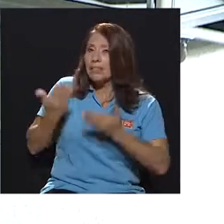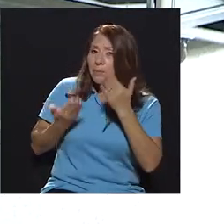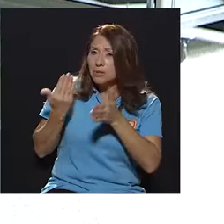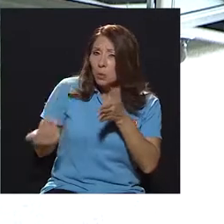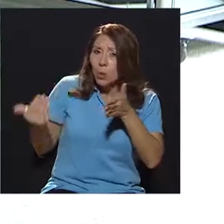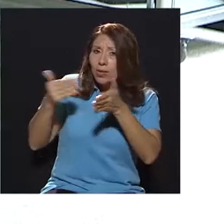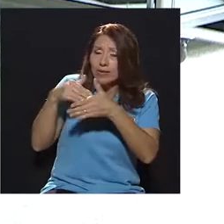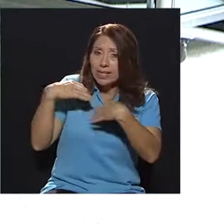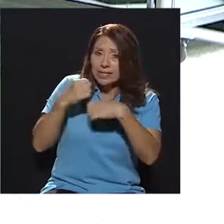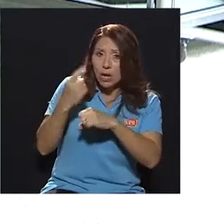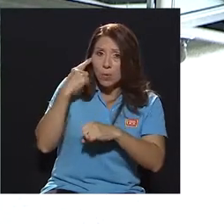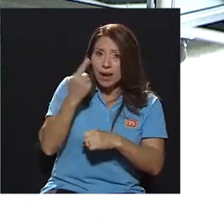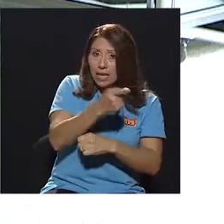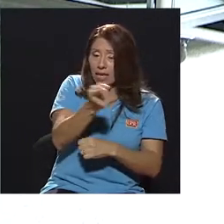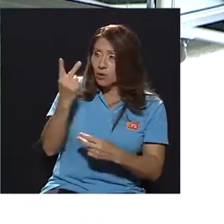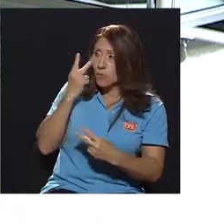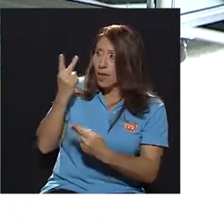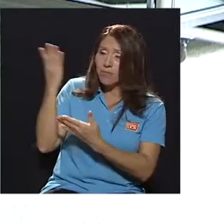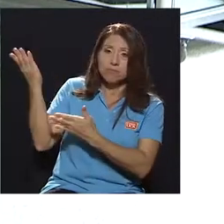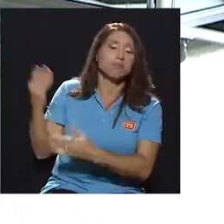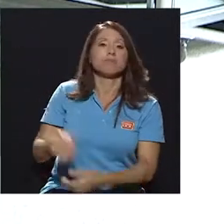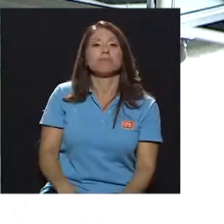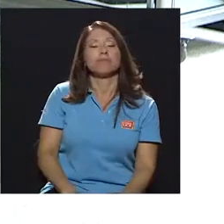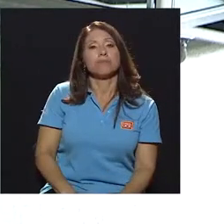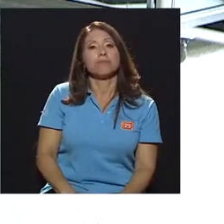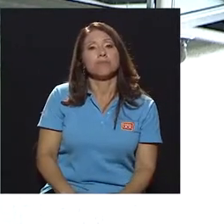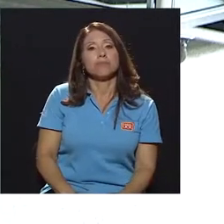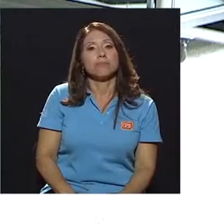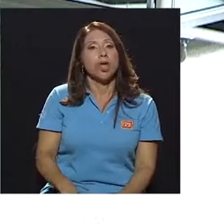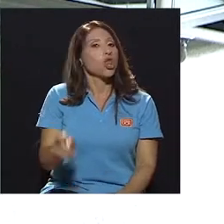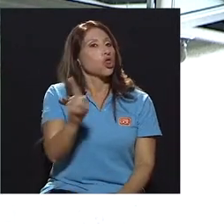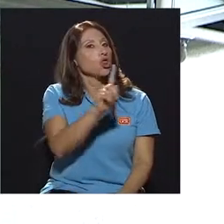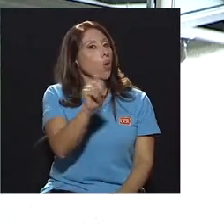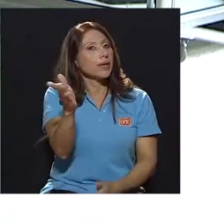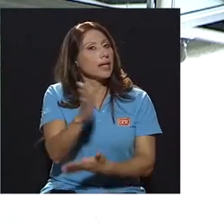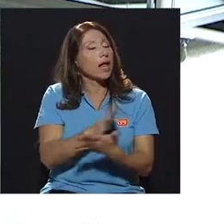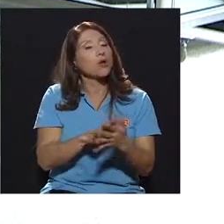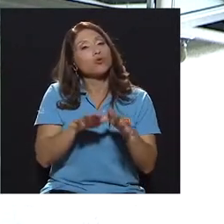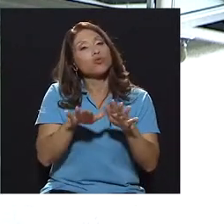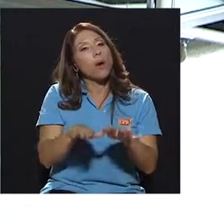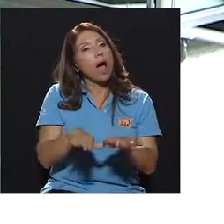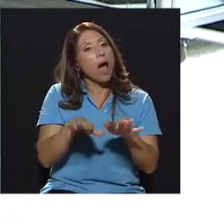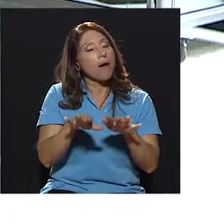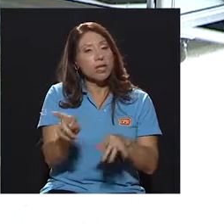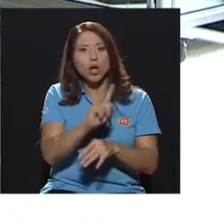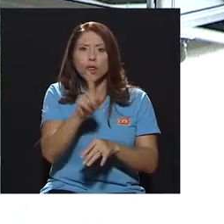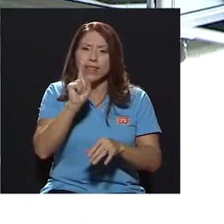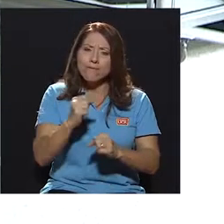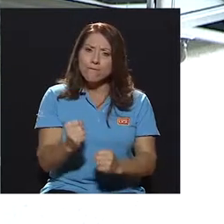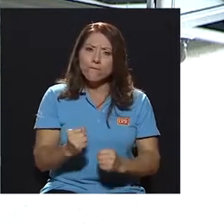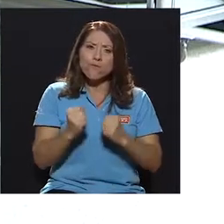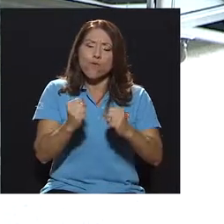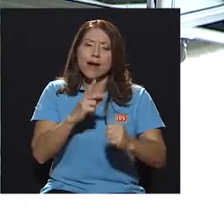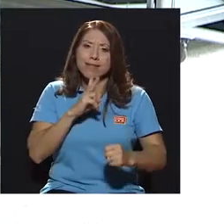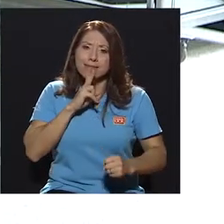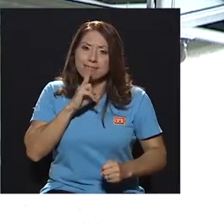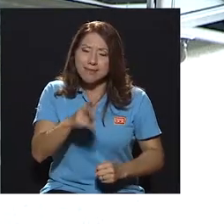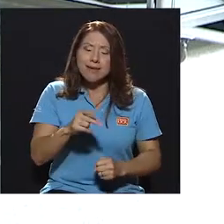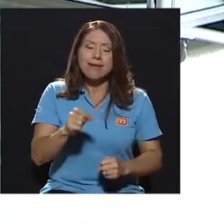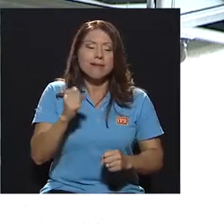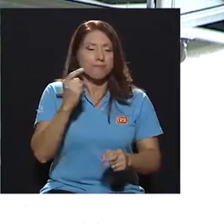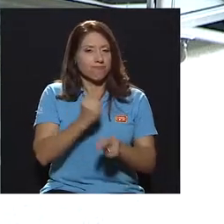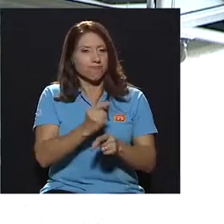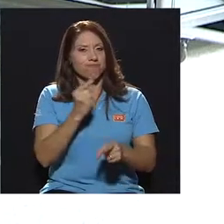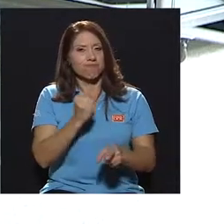volvemos a hacer la compresión para que en los hogares puedan ver la magnitud no es un ejercicio suave es una compresión realmente